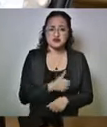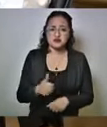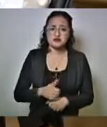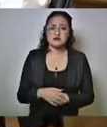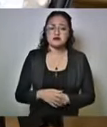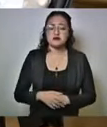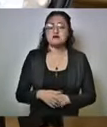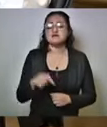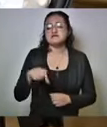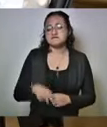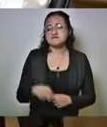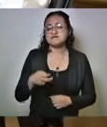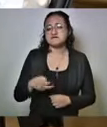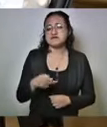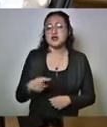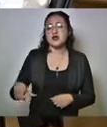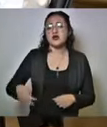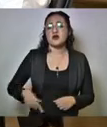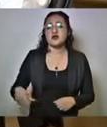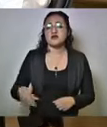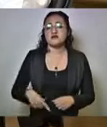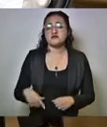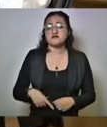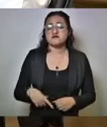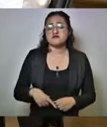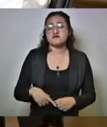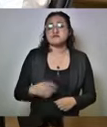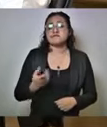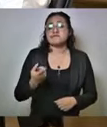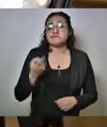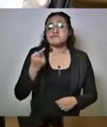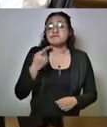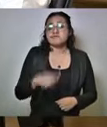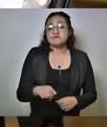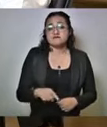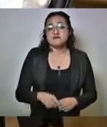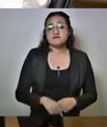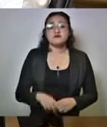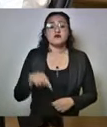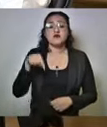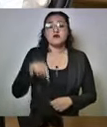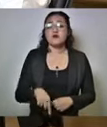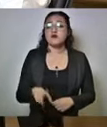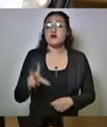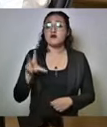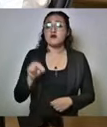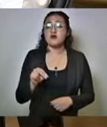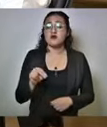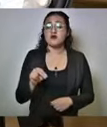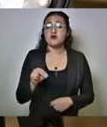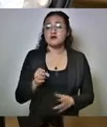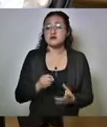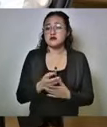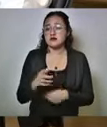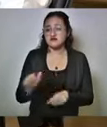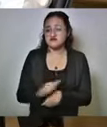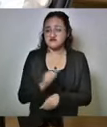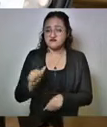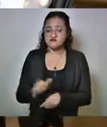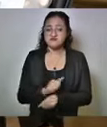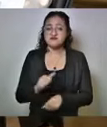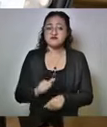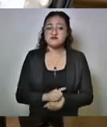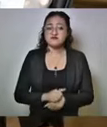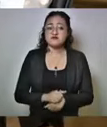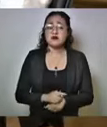va a decretar el hoy no circula a